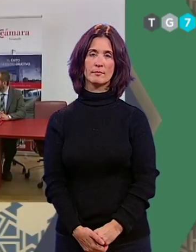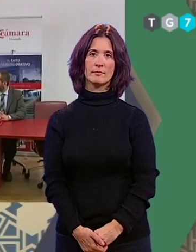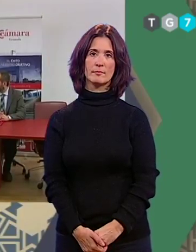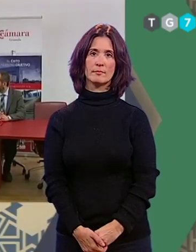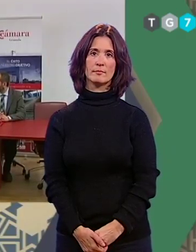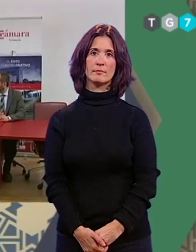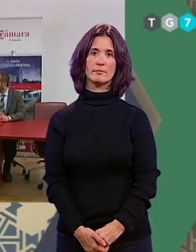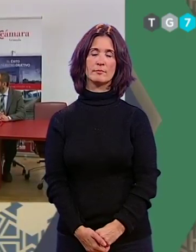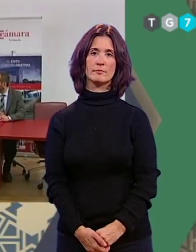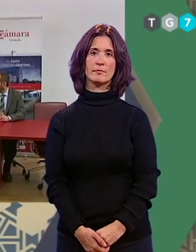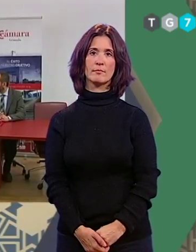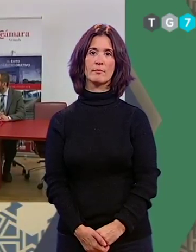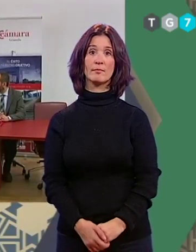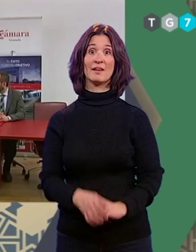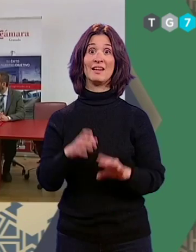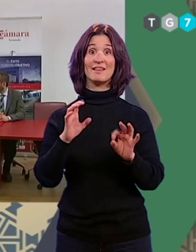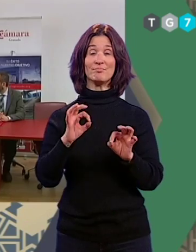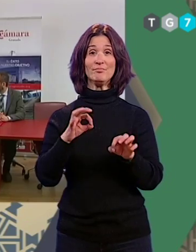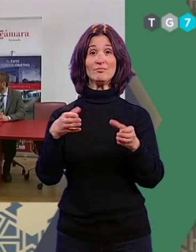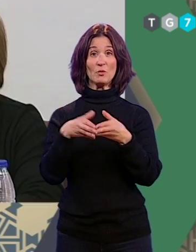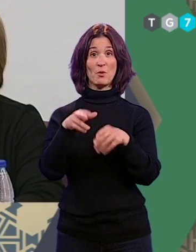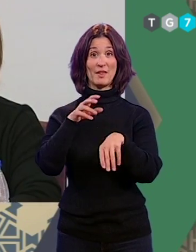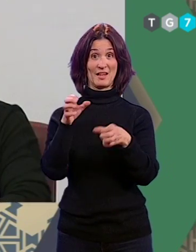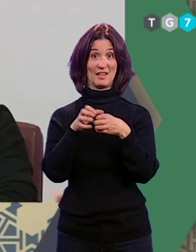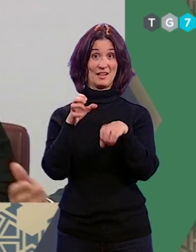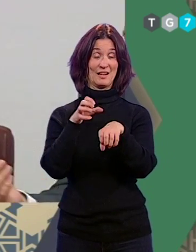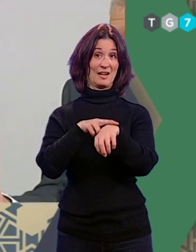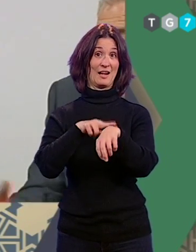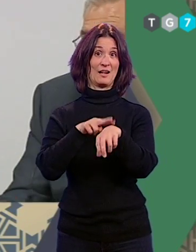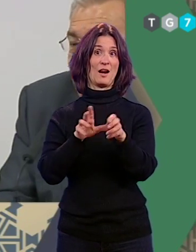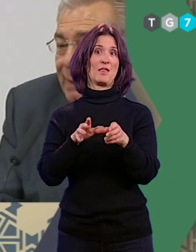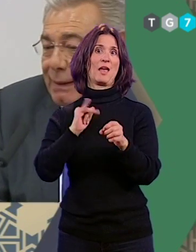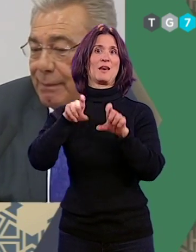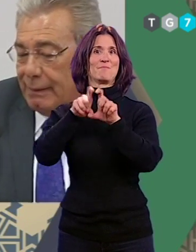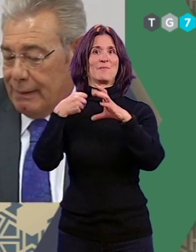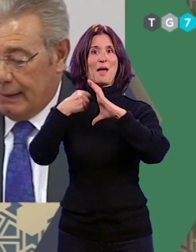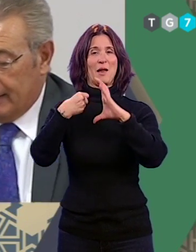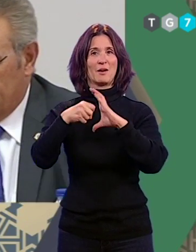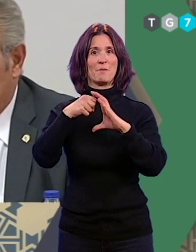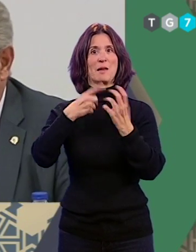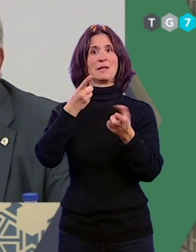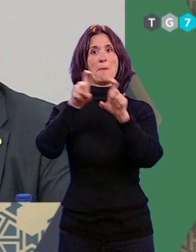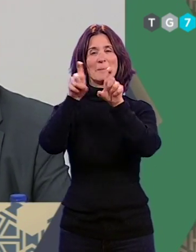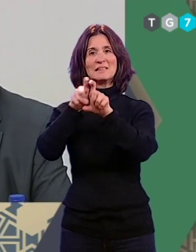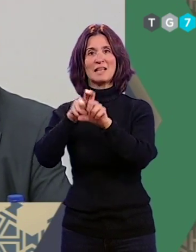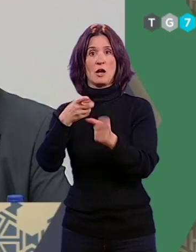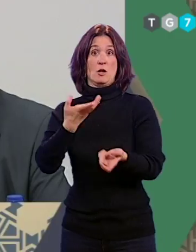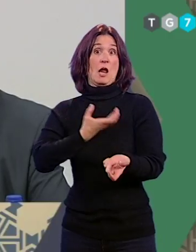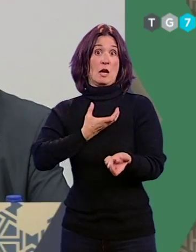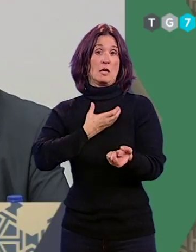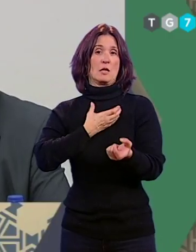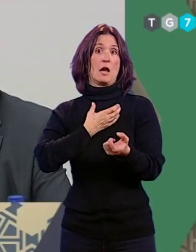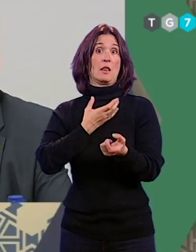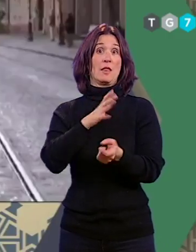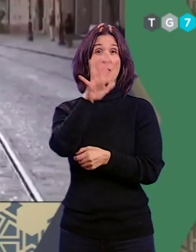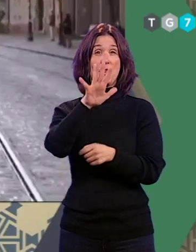Una delegación granadina con representantes de la Cámara de Comercio, empresarios y encabezada por el alcalde, Francisco Cuenca, visitará